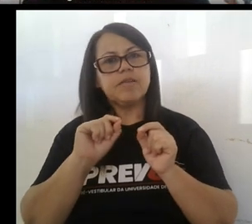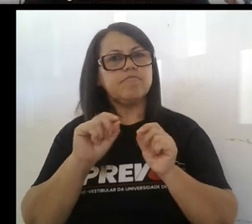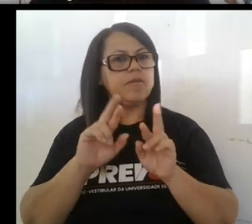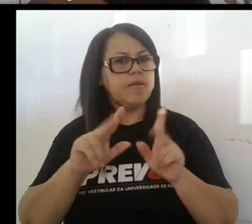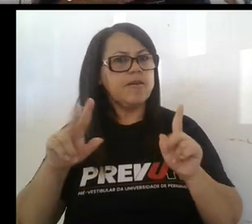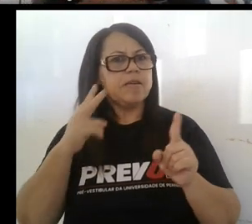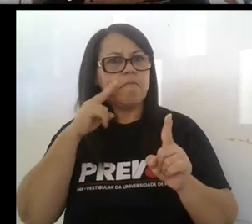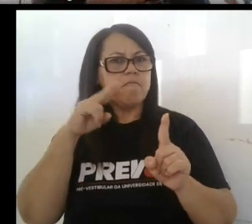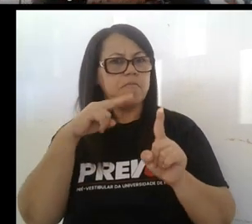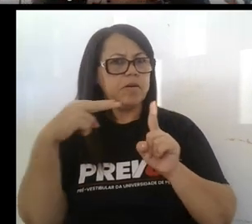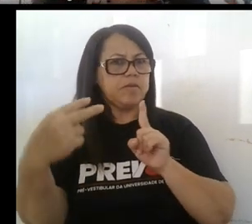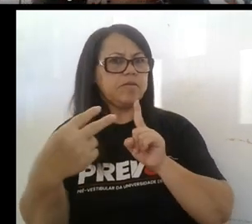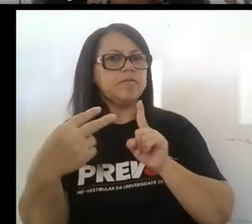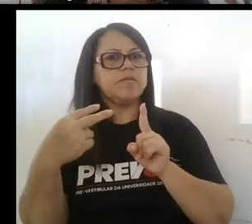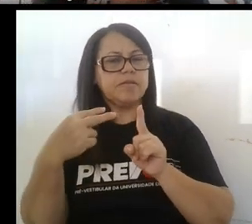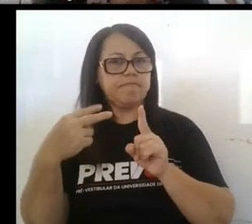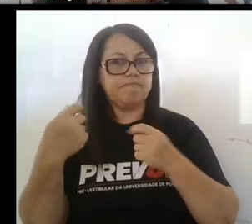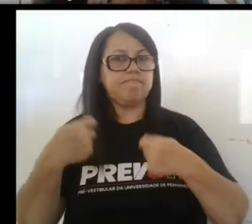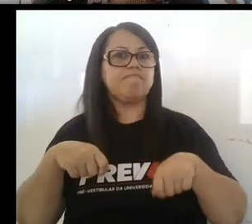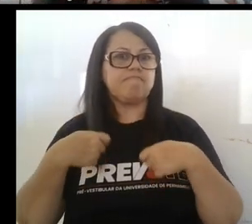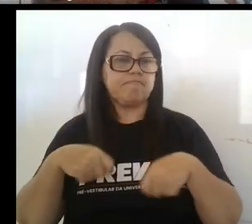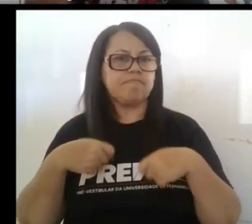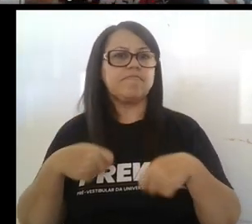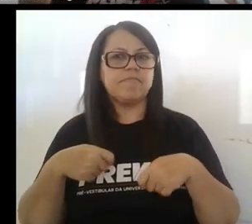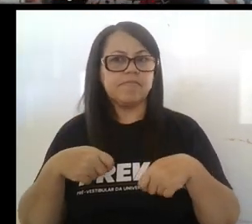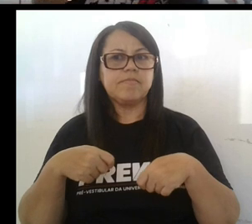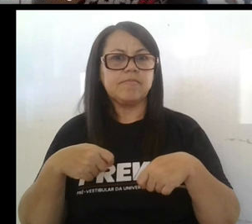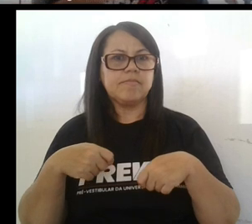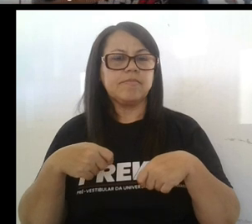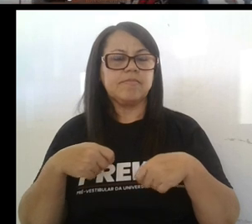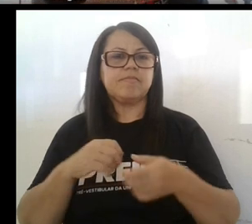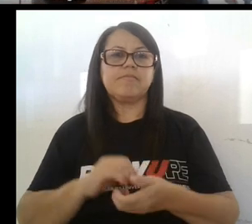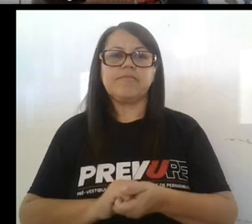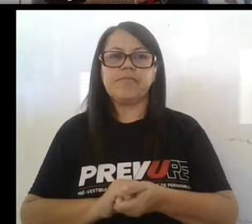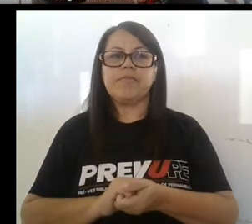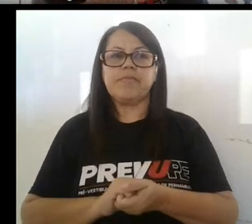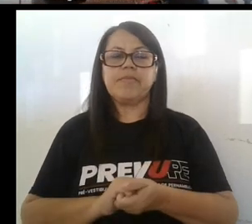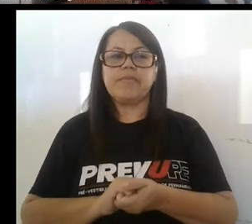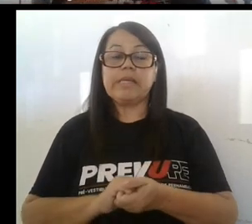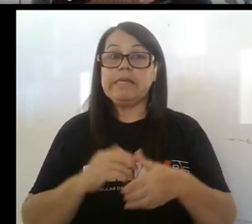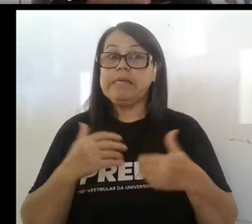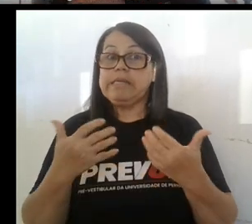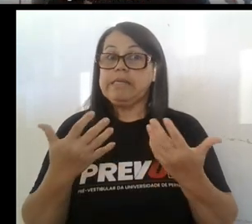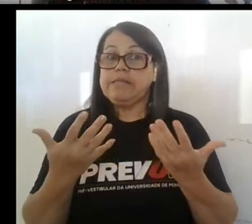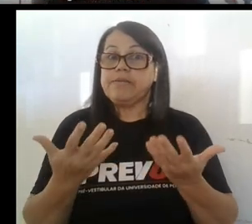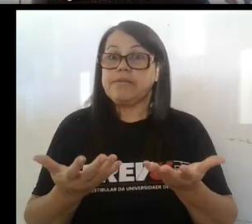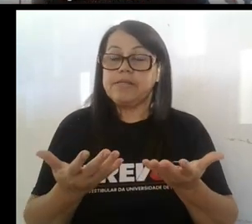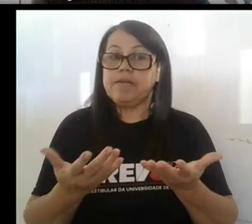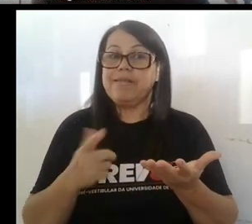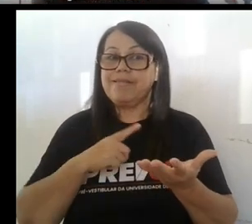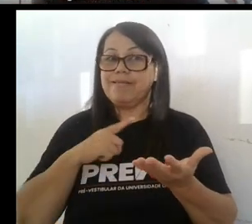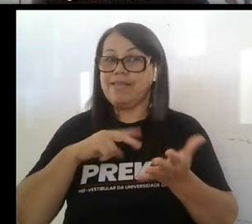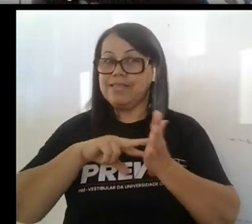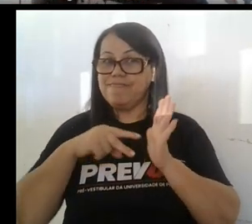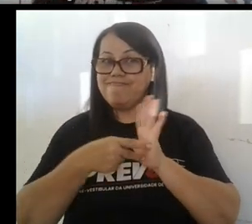de vista cuando ellos lo necesitan, cuando necesitan ser cambiados. En ese sentido de la